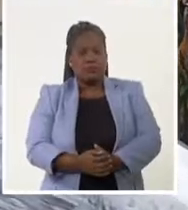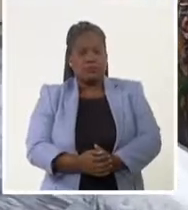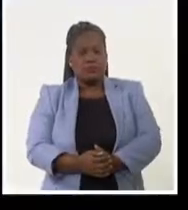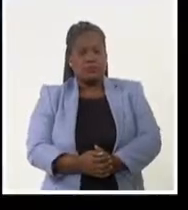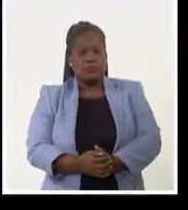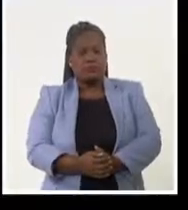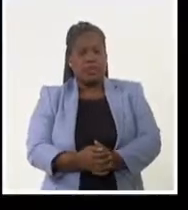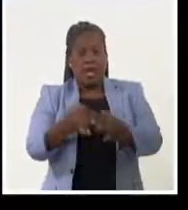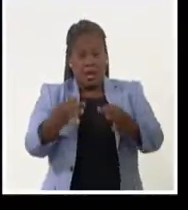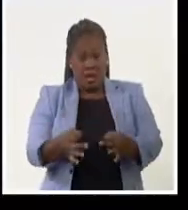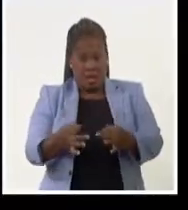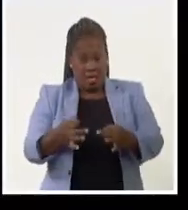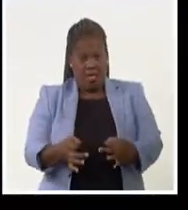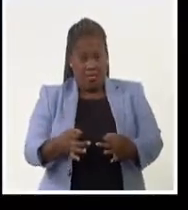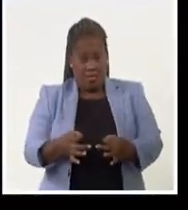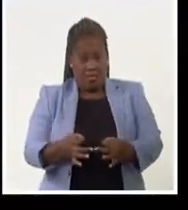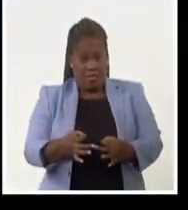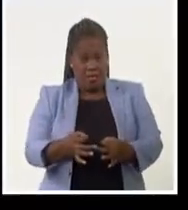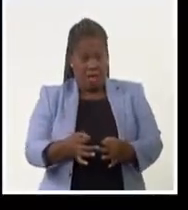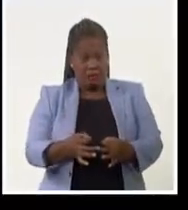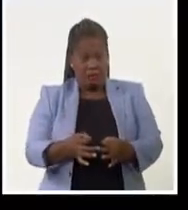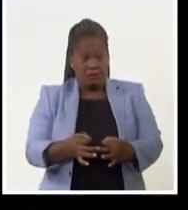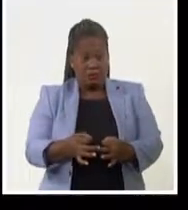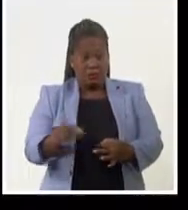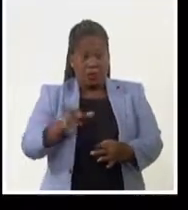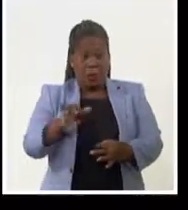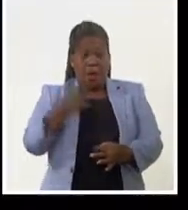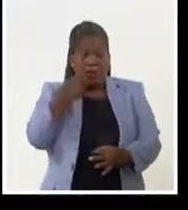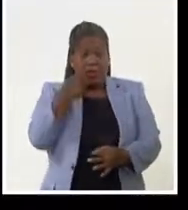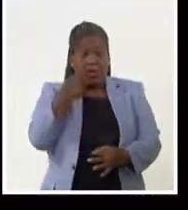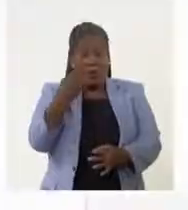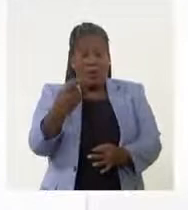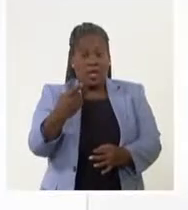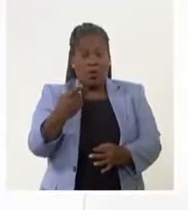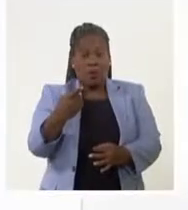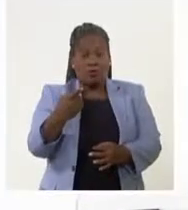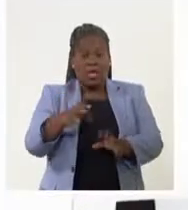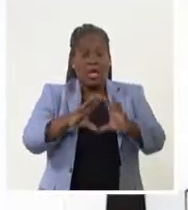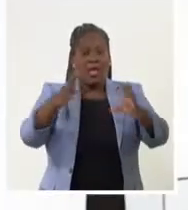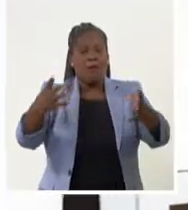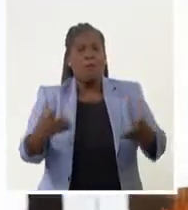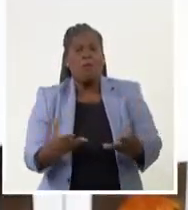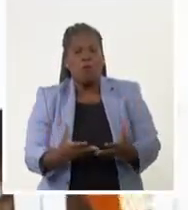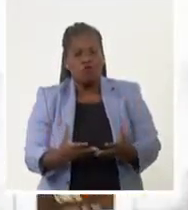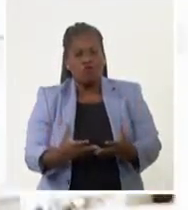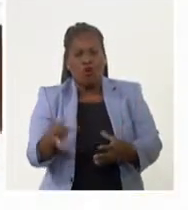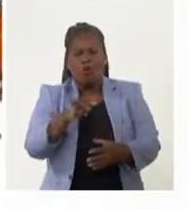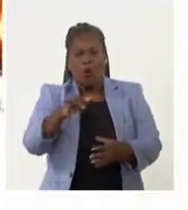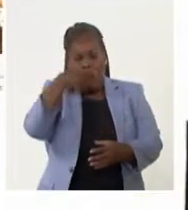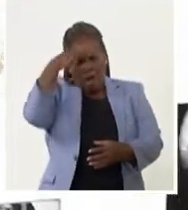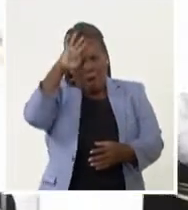La realidad esta tal cual la que estamos viviendo a nivel de planeta como a nivel de país es bastante